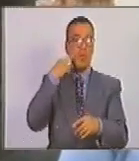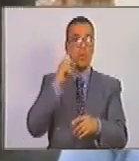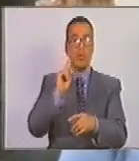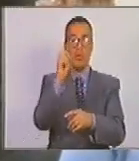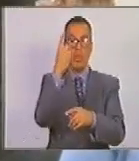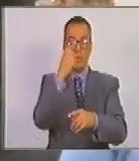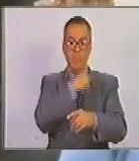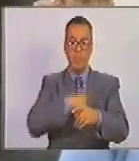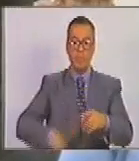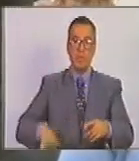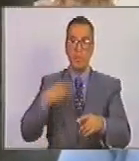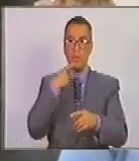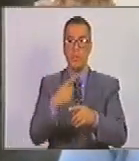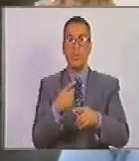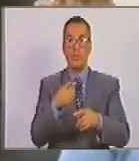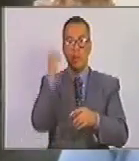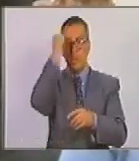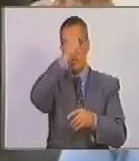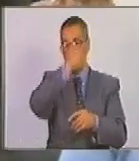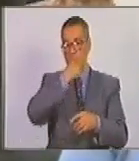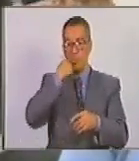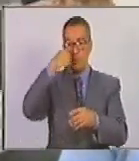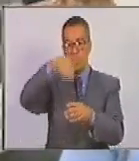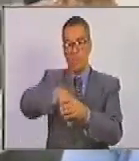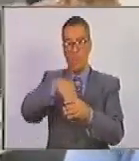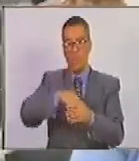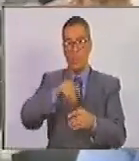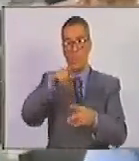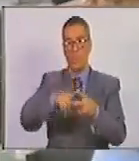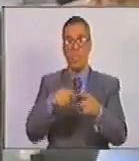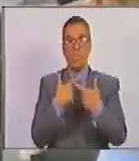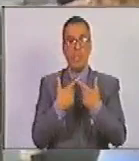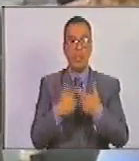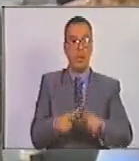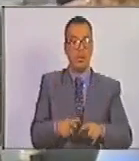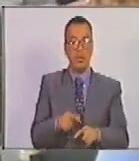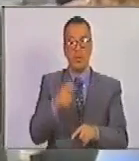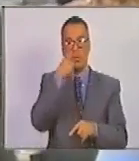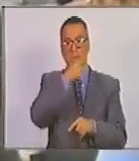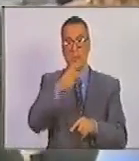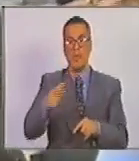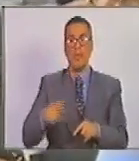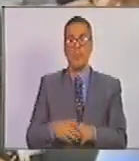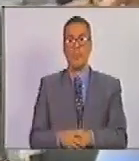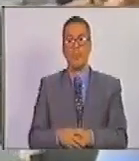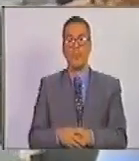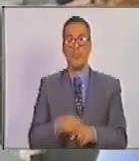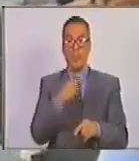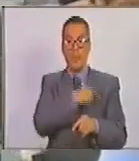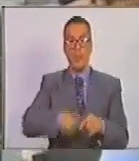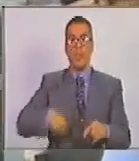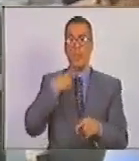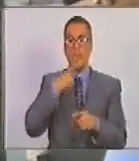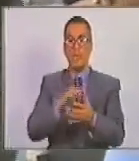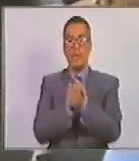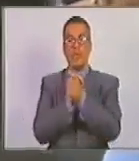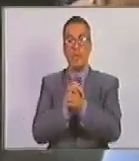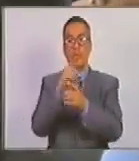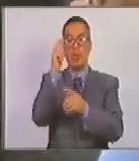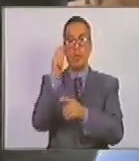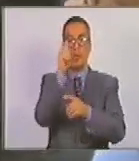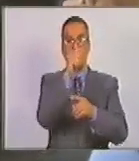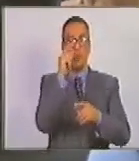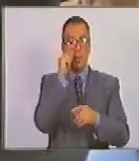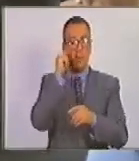presidente de origen sudafricano, electo en elecciones libres y populares. Señor presidente, colegas parlamentarios,